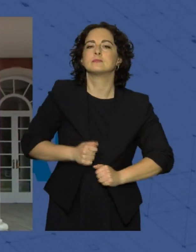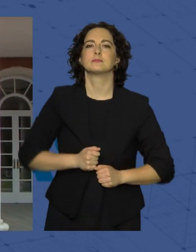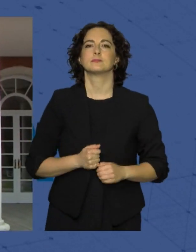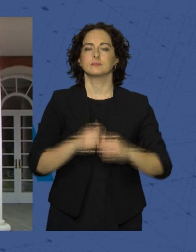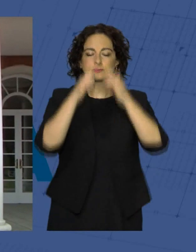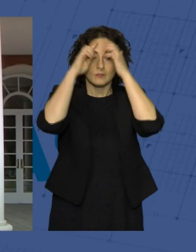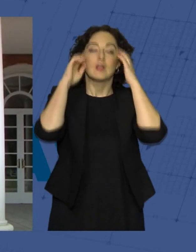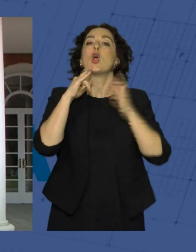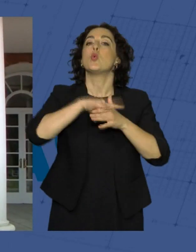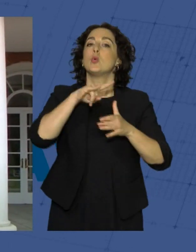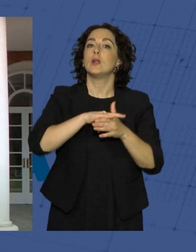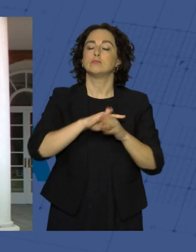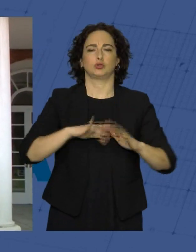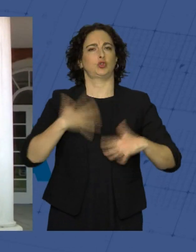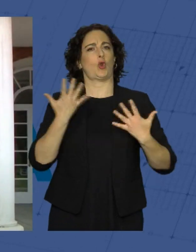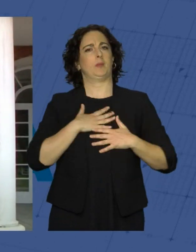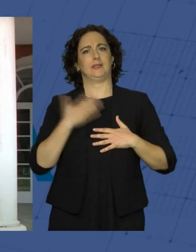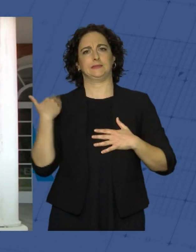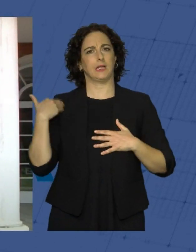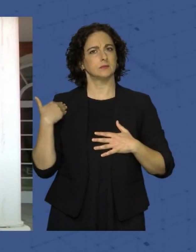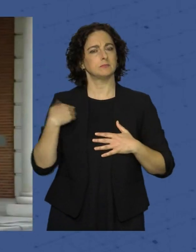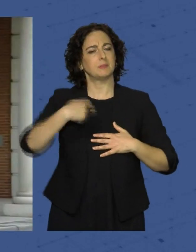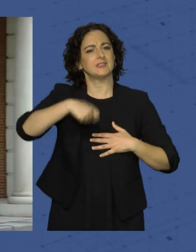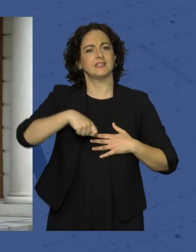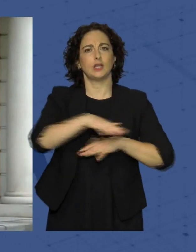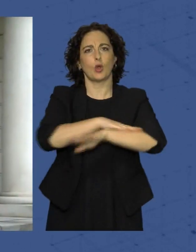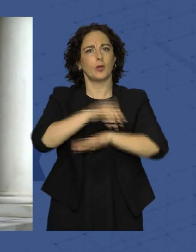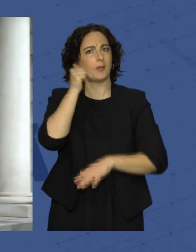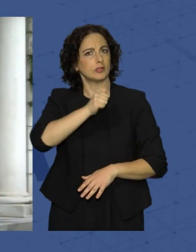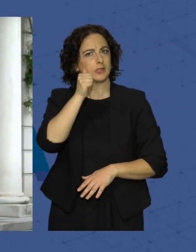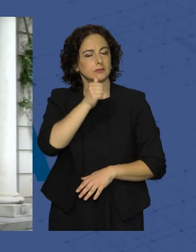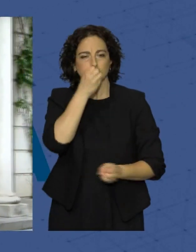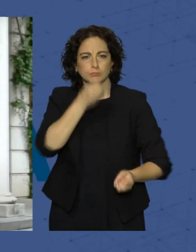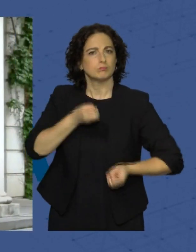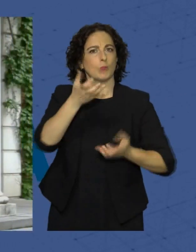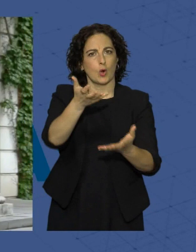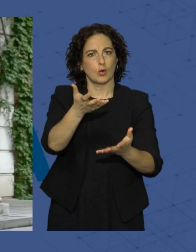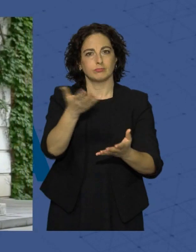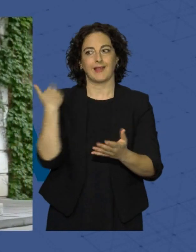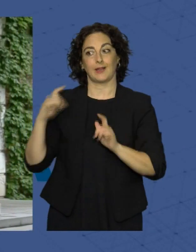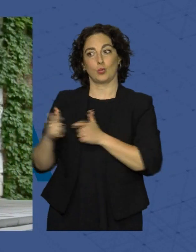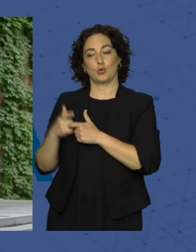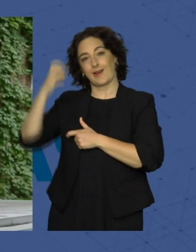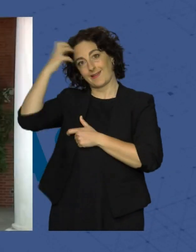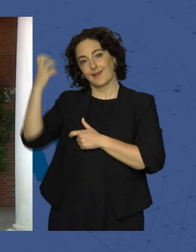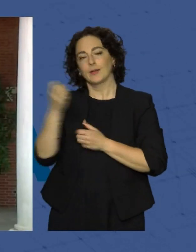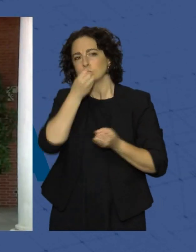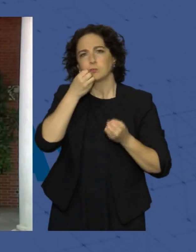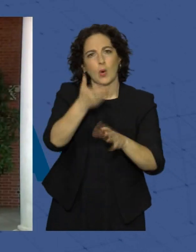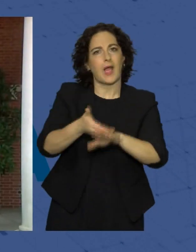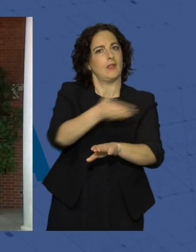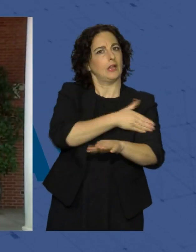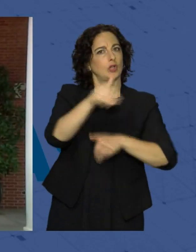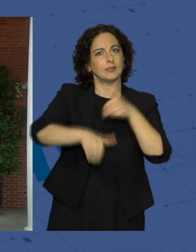El lunes, para sorpresa de todos, el presidente del gobierno, Pedro Sánchez, anunciaba tras reunirse con el rey el adelanto electoral.